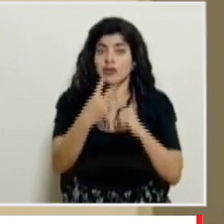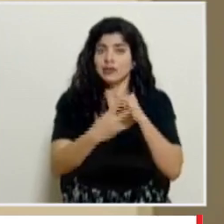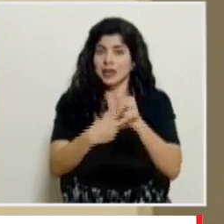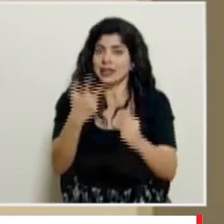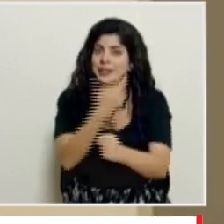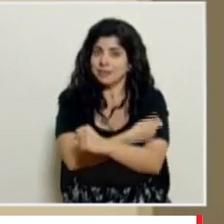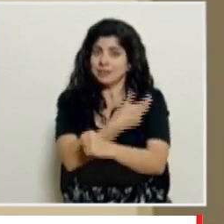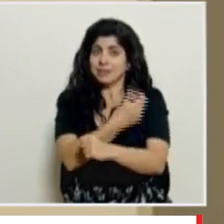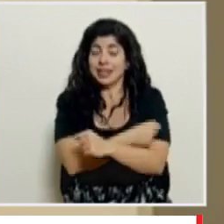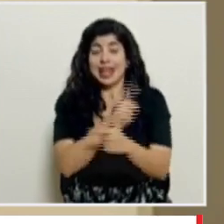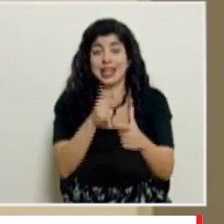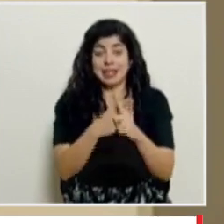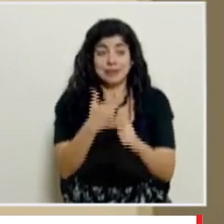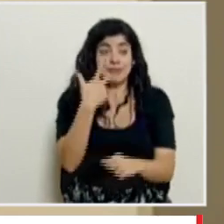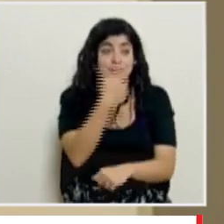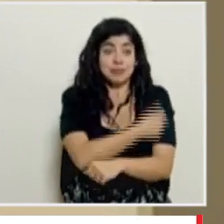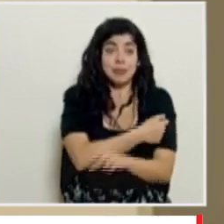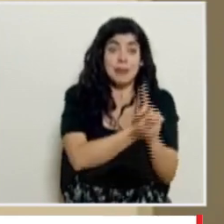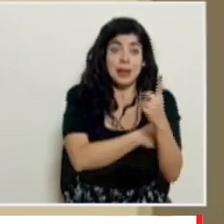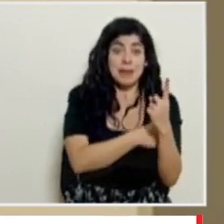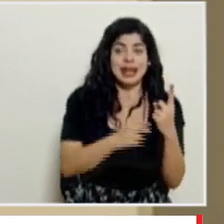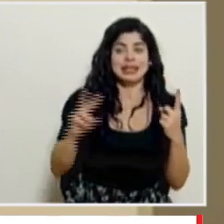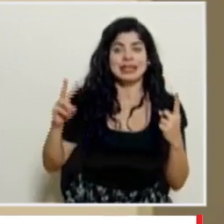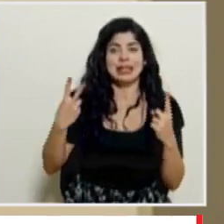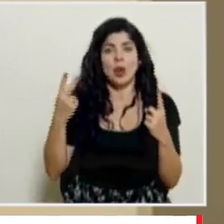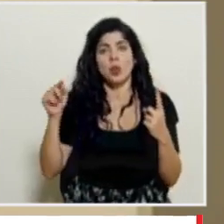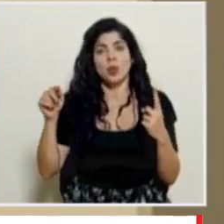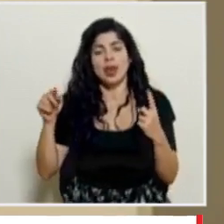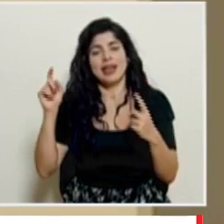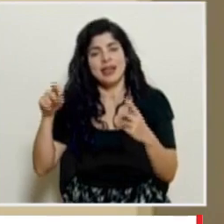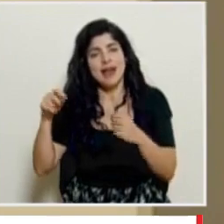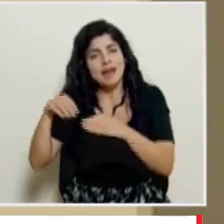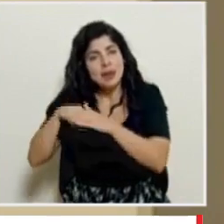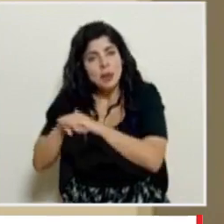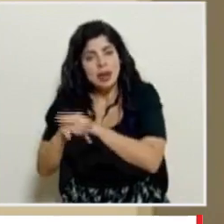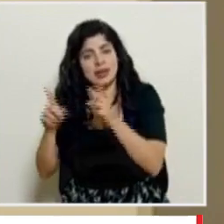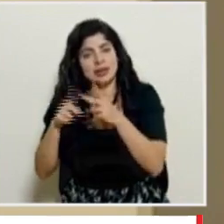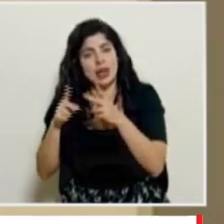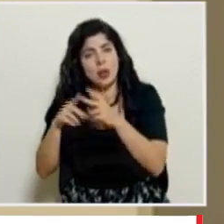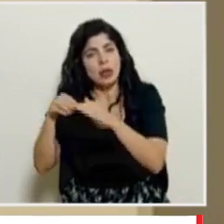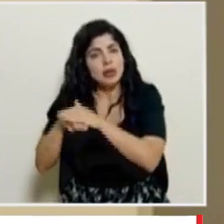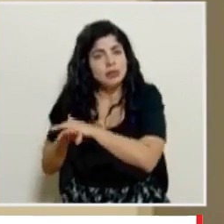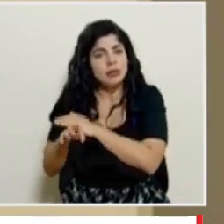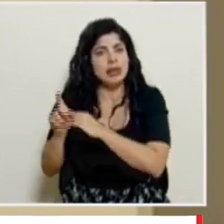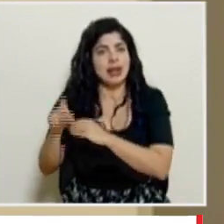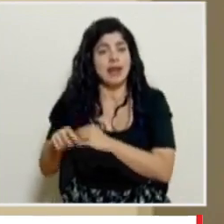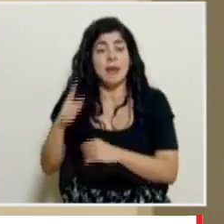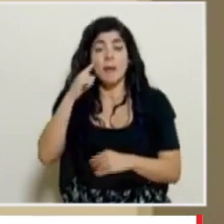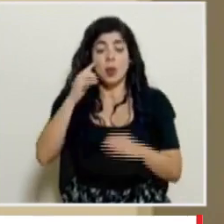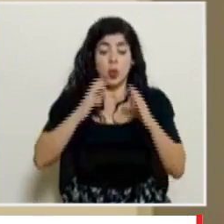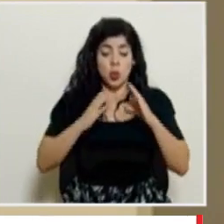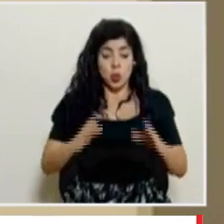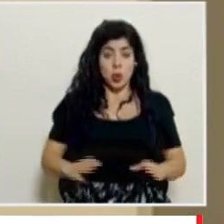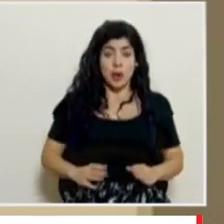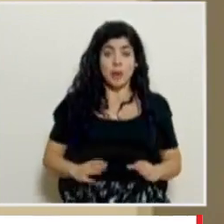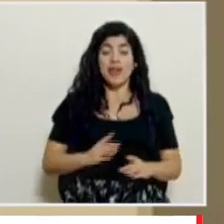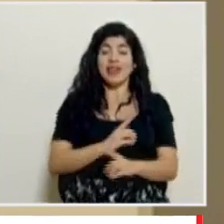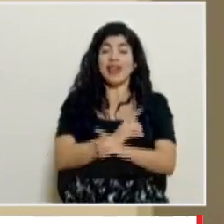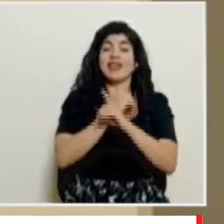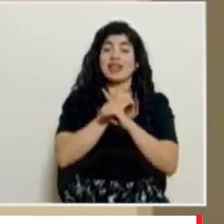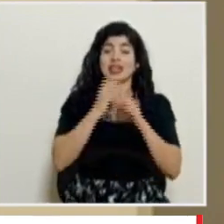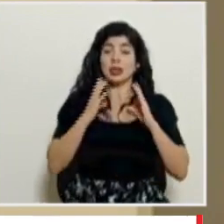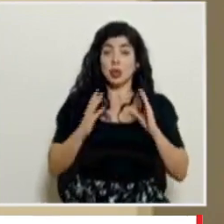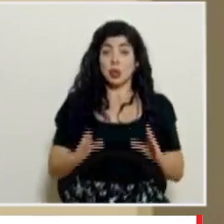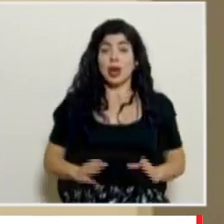y siempre hay que asegurarse de poder darle esa segunda dosis a las personas porque el sistema inmunológico las defensas del